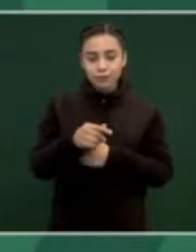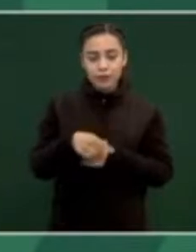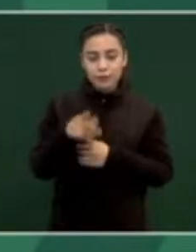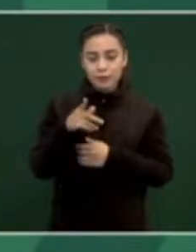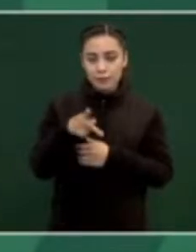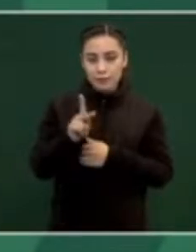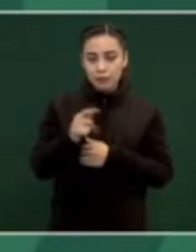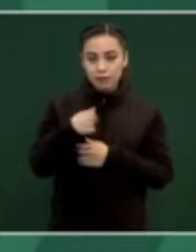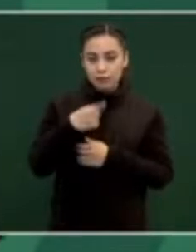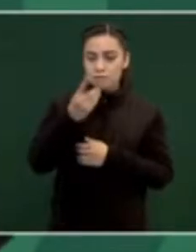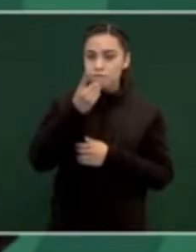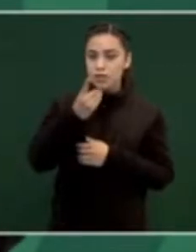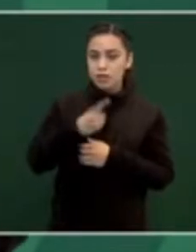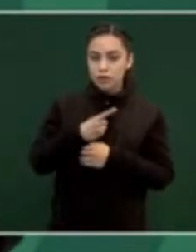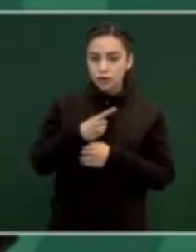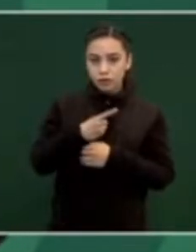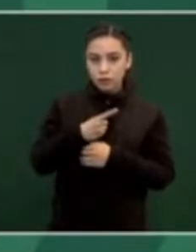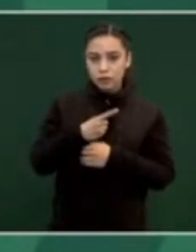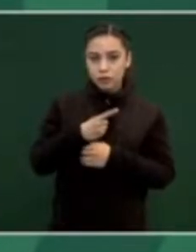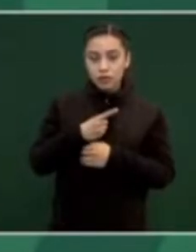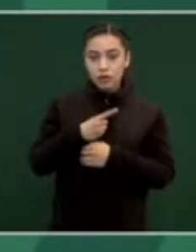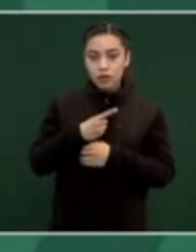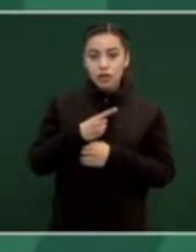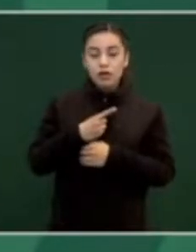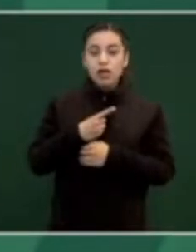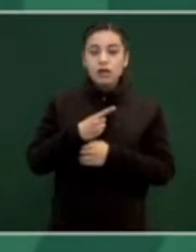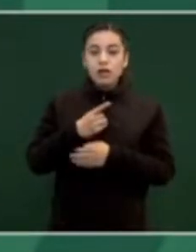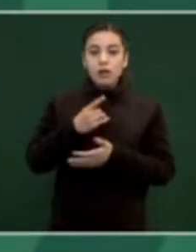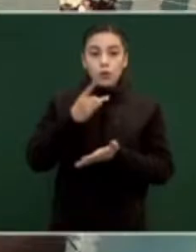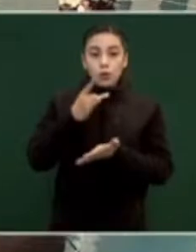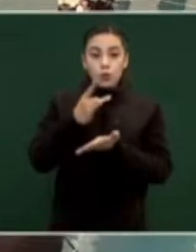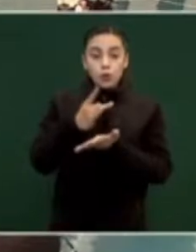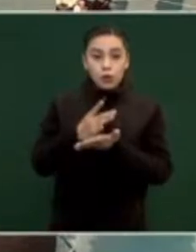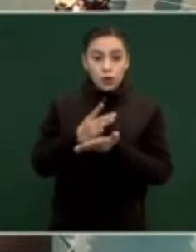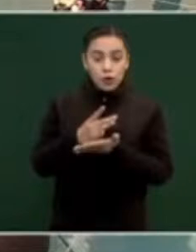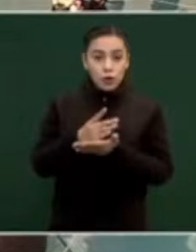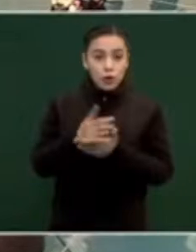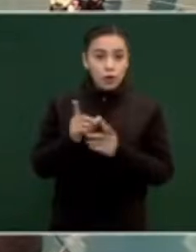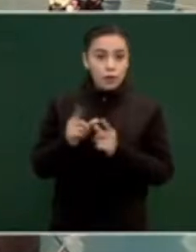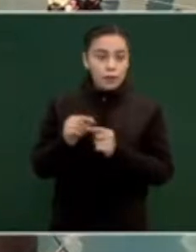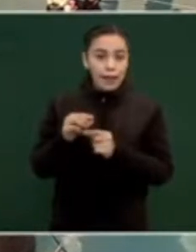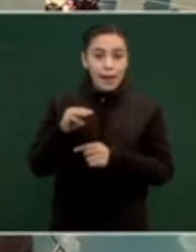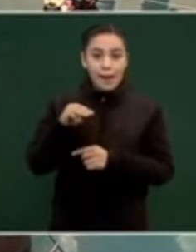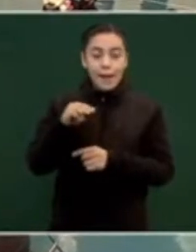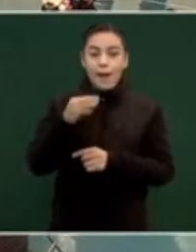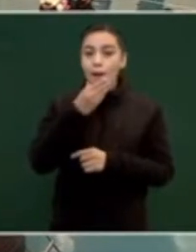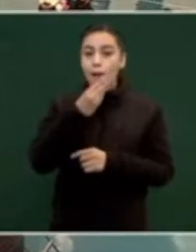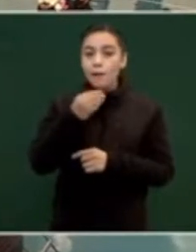solo a Madero han atacado tanto,